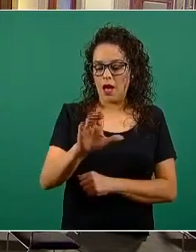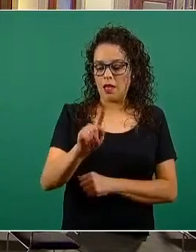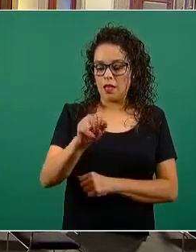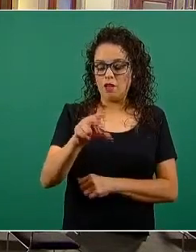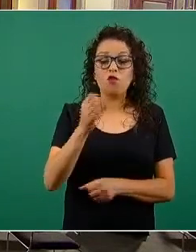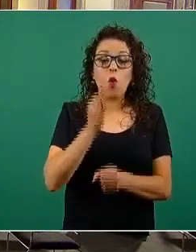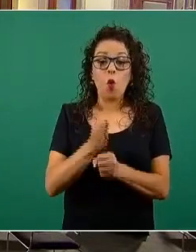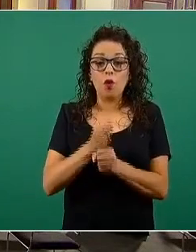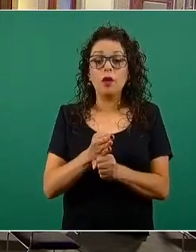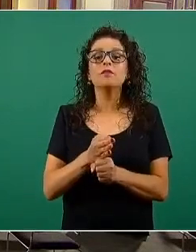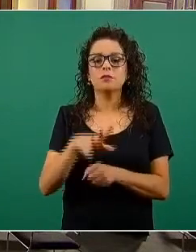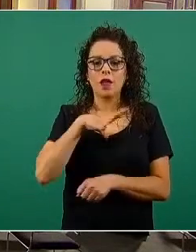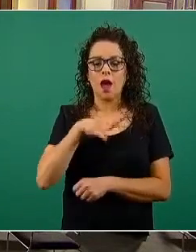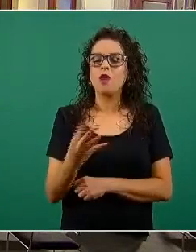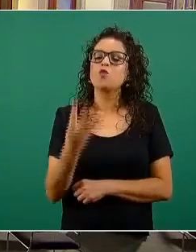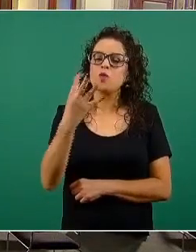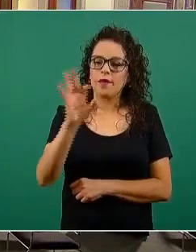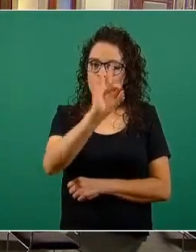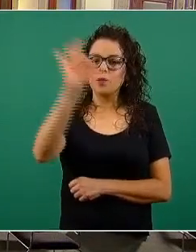este 4%.